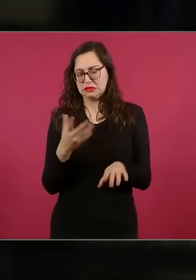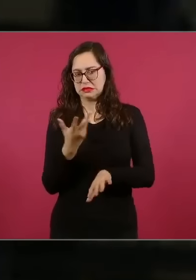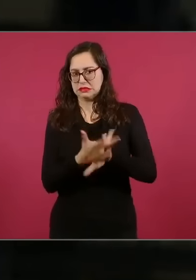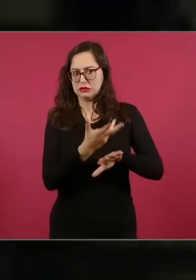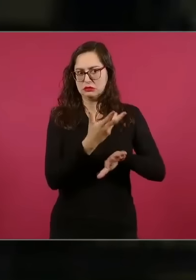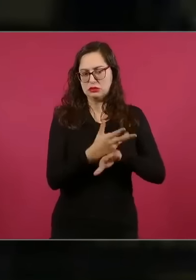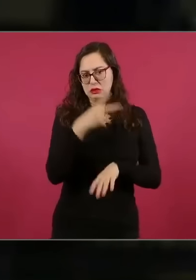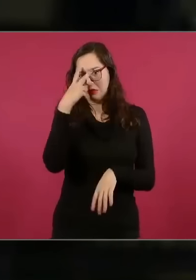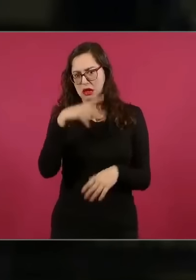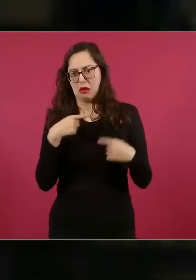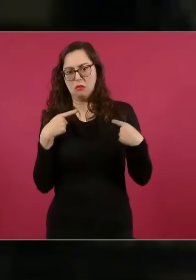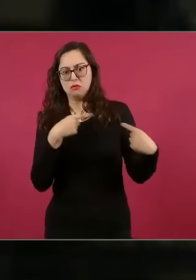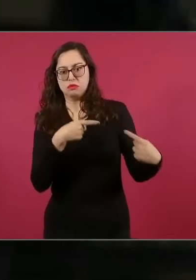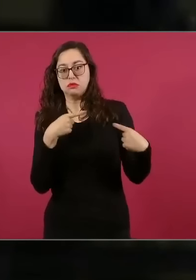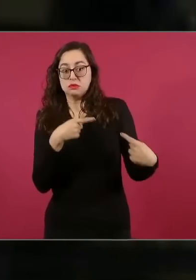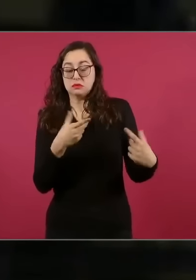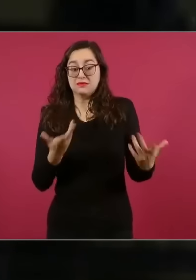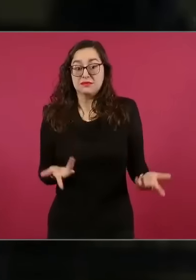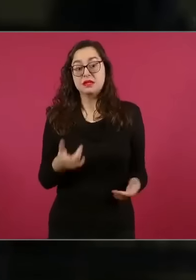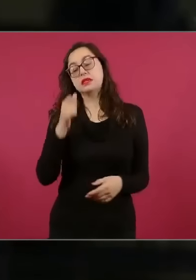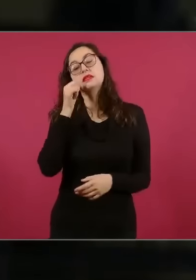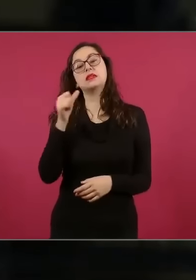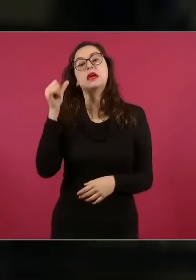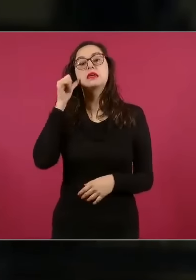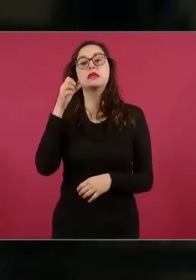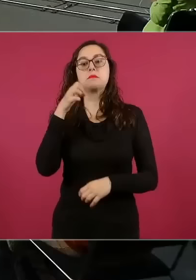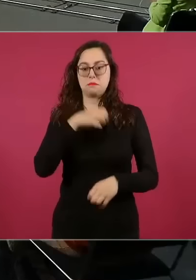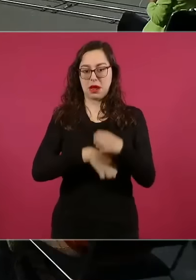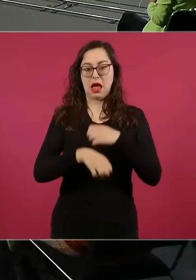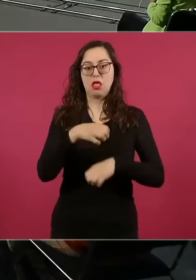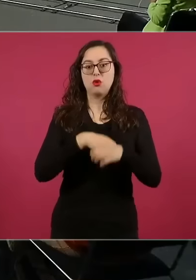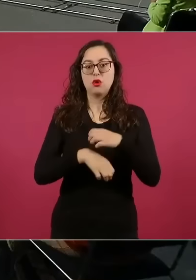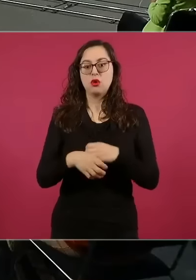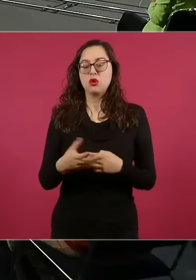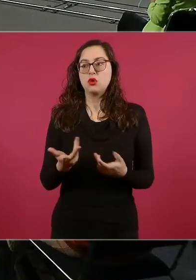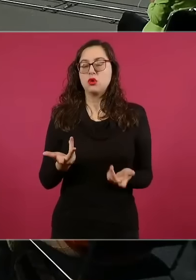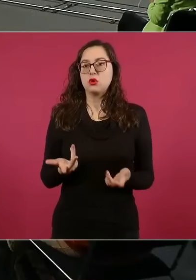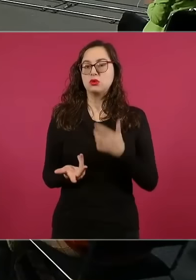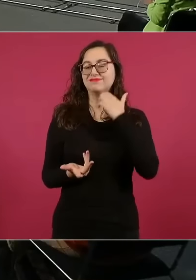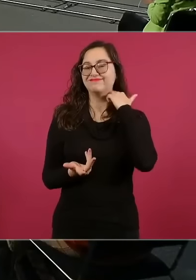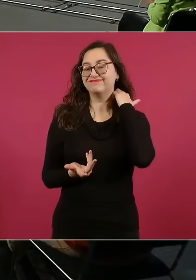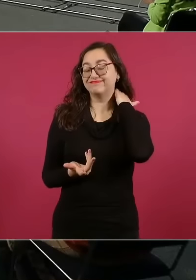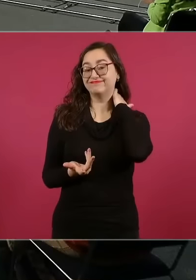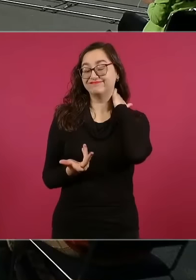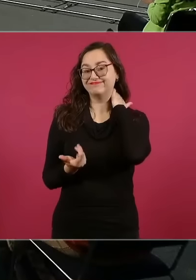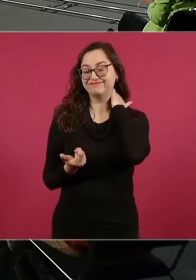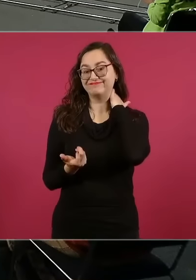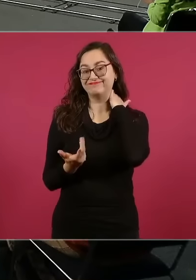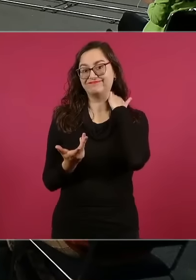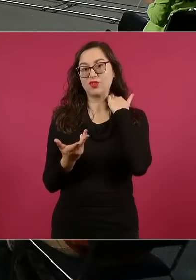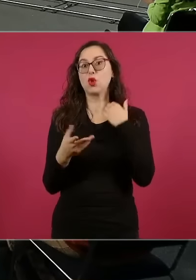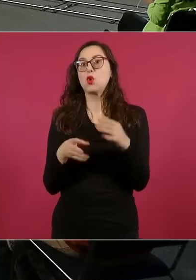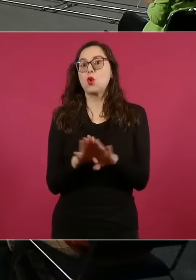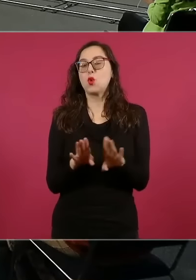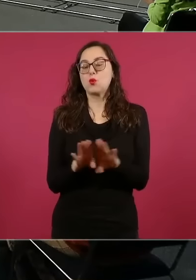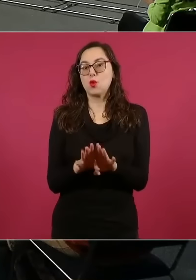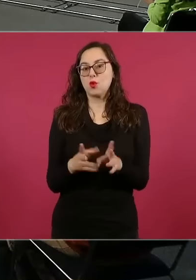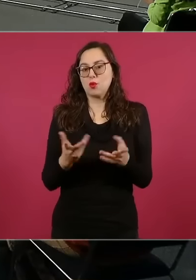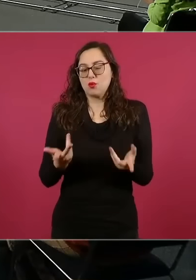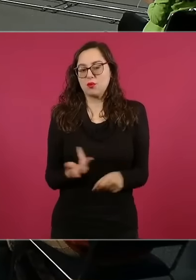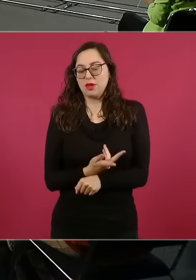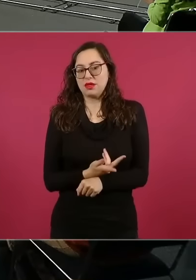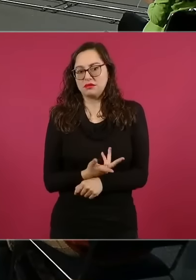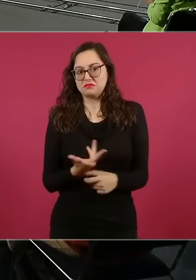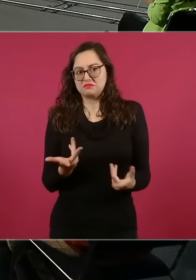esta declaración de ayer del embajador y también pues cómo se puede sostener que es un